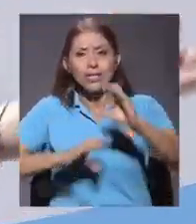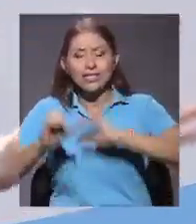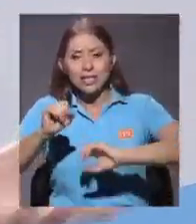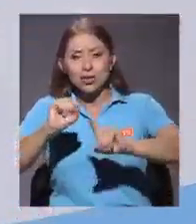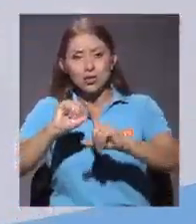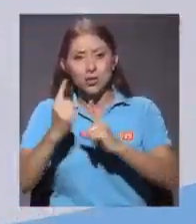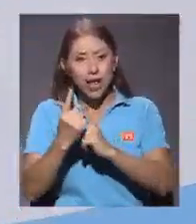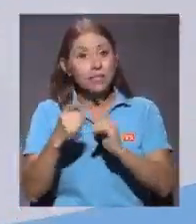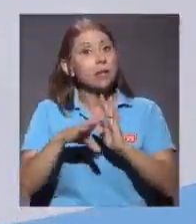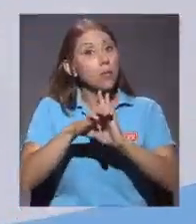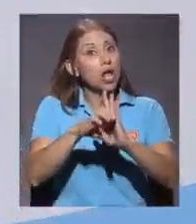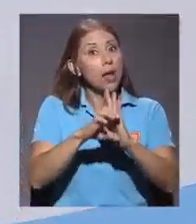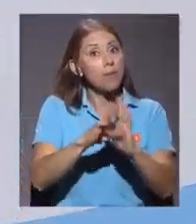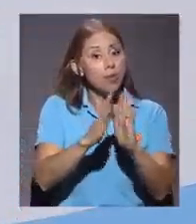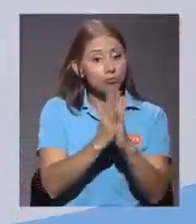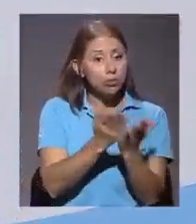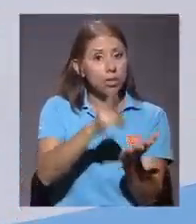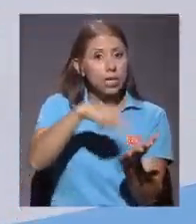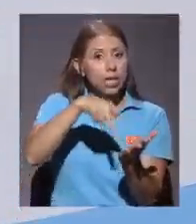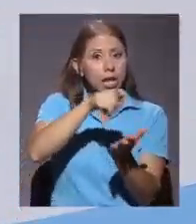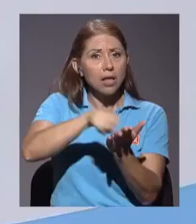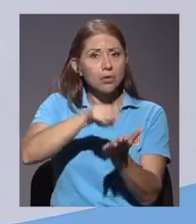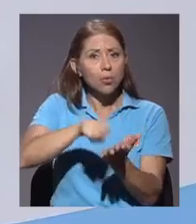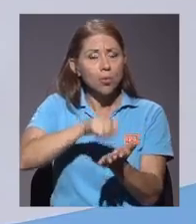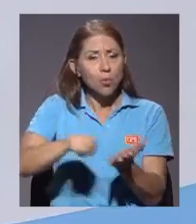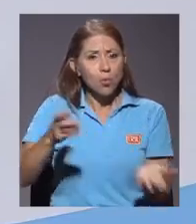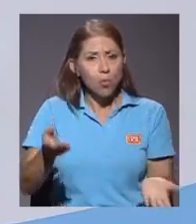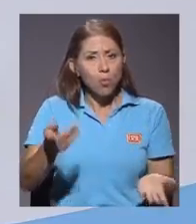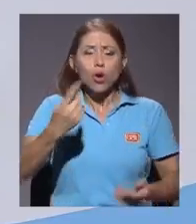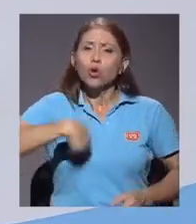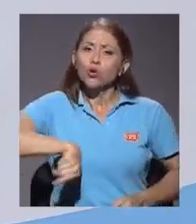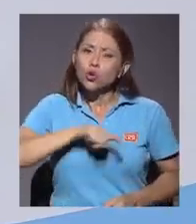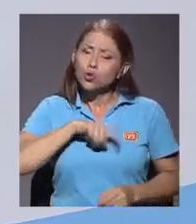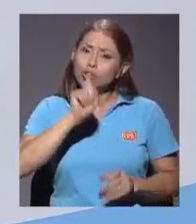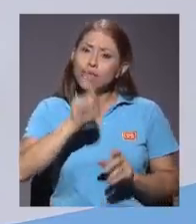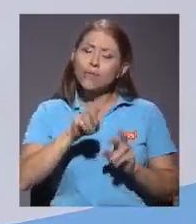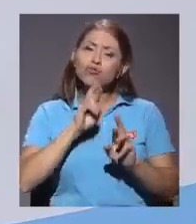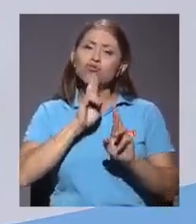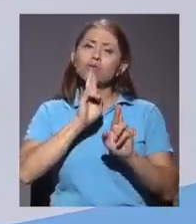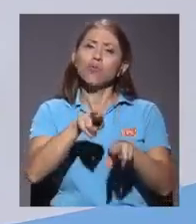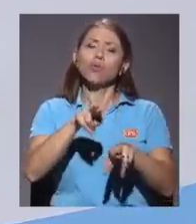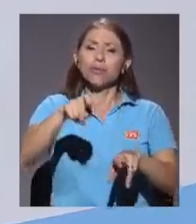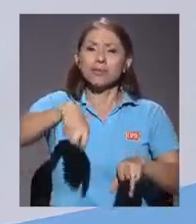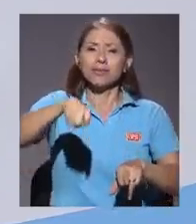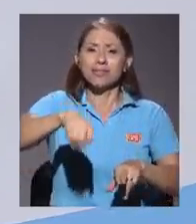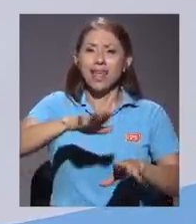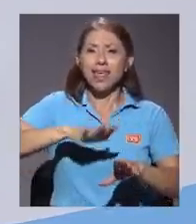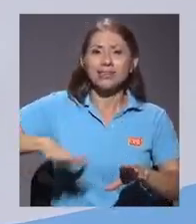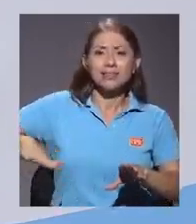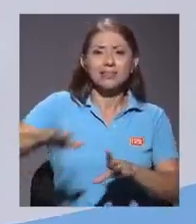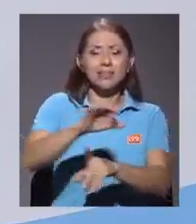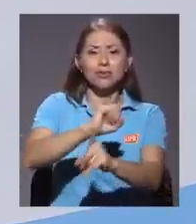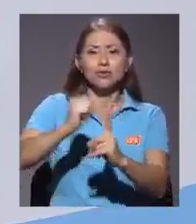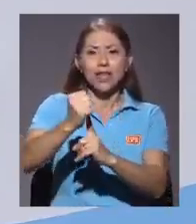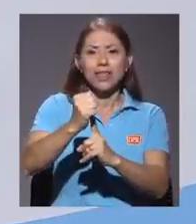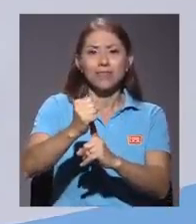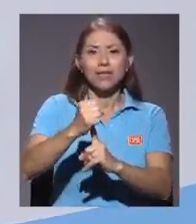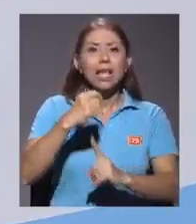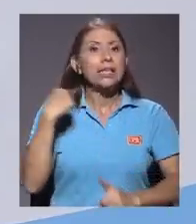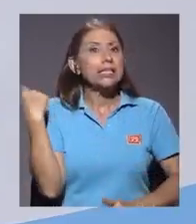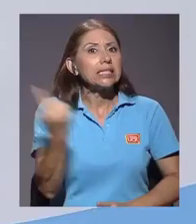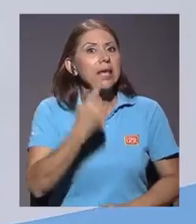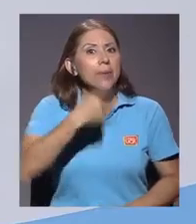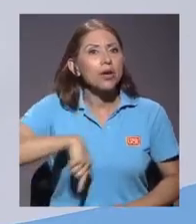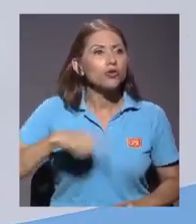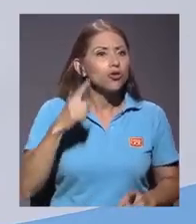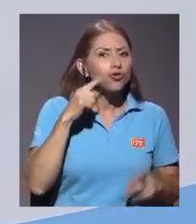literatura, etcétera, nosotros tenemos que responder a las necesidades de la sociedad y así como estamos siempre con nuestros oídos atentos